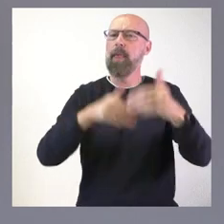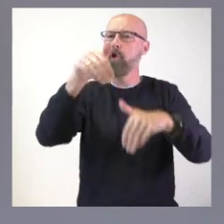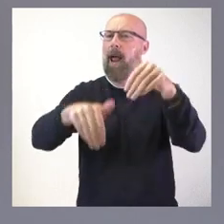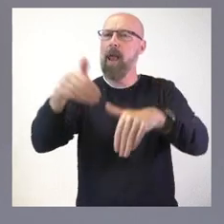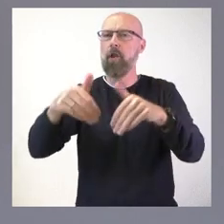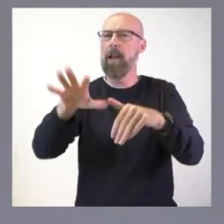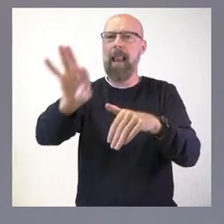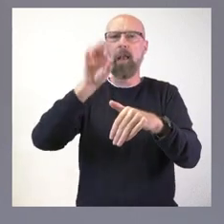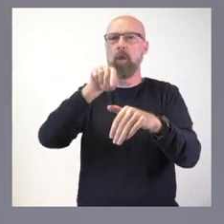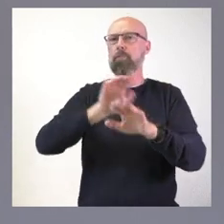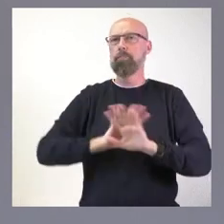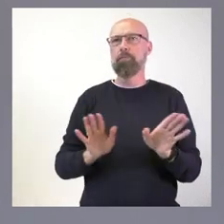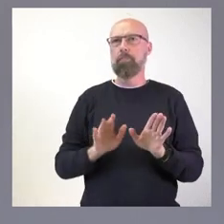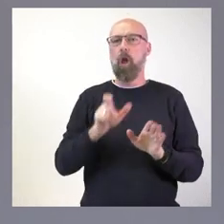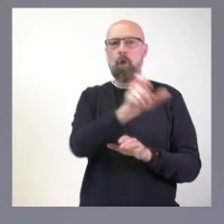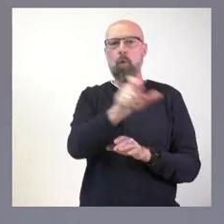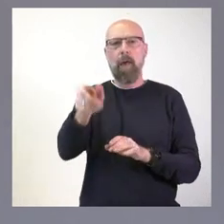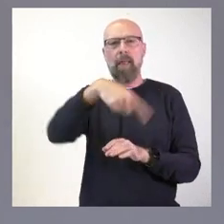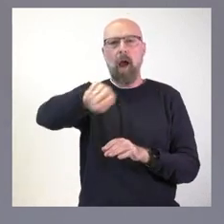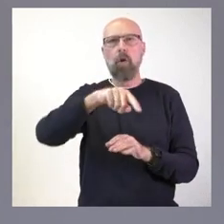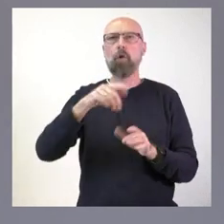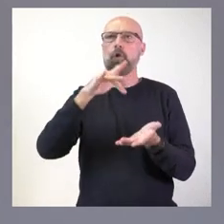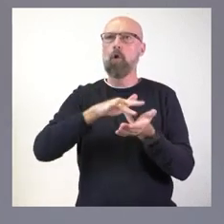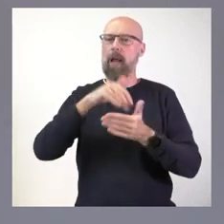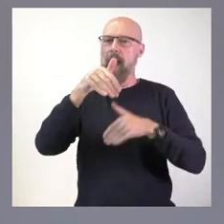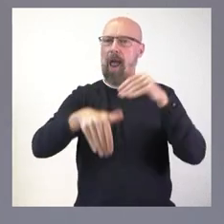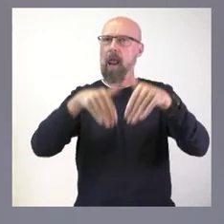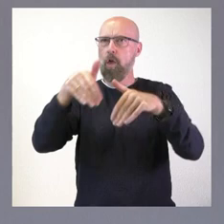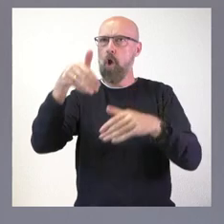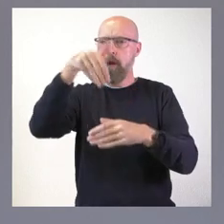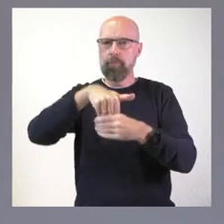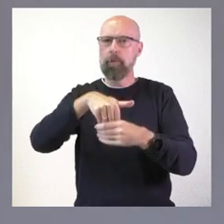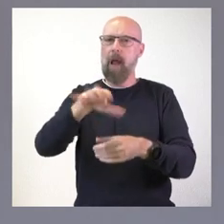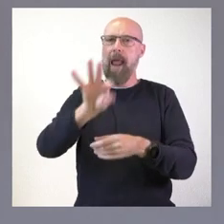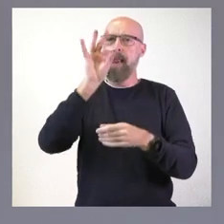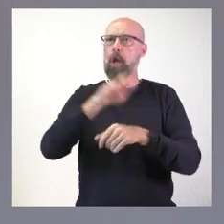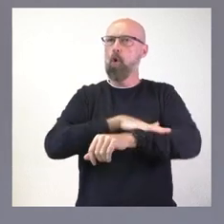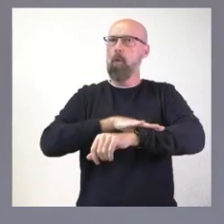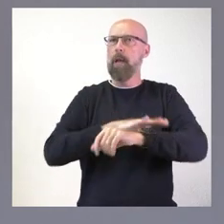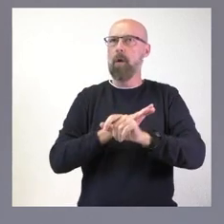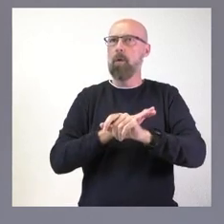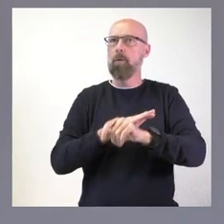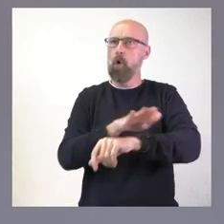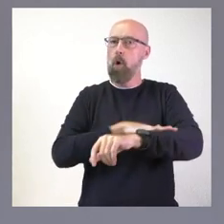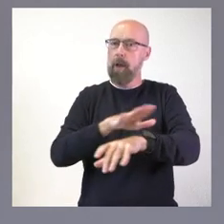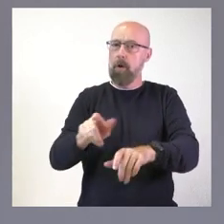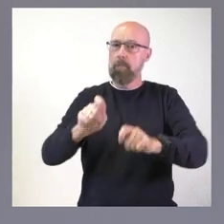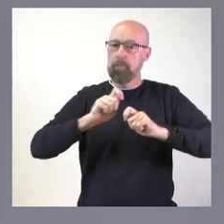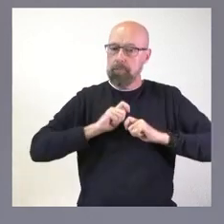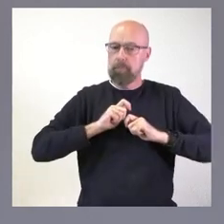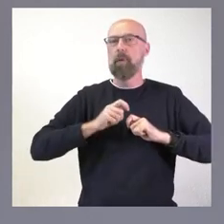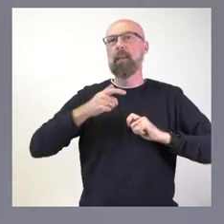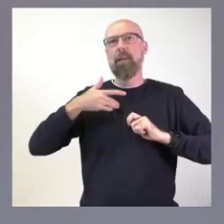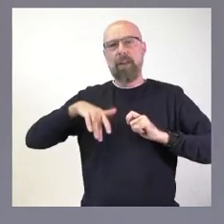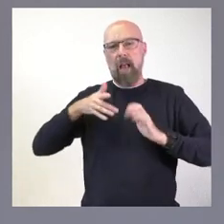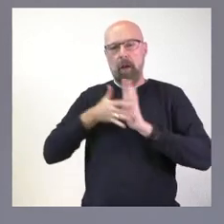ciudadanos eligen a través de un proceso electoral el gobierno que desean y la misión de ese gobierno es estar siempre al servicio de las personas